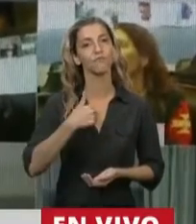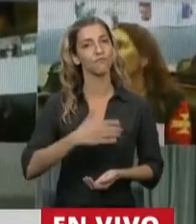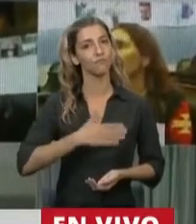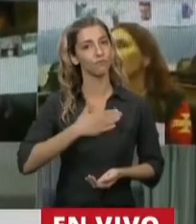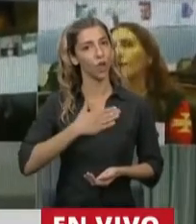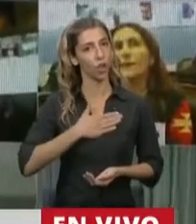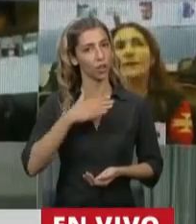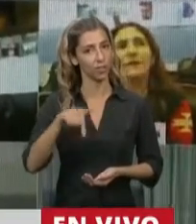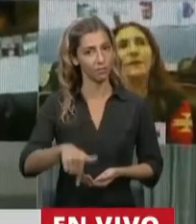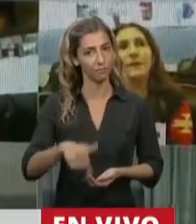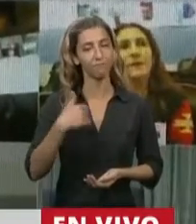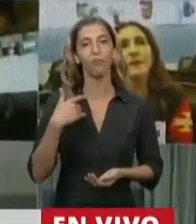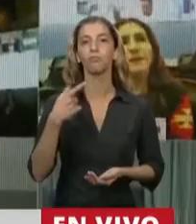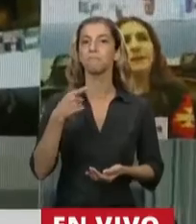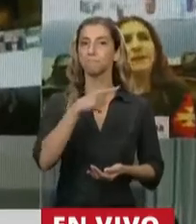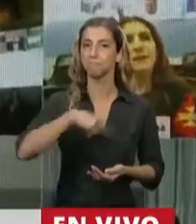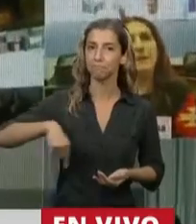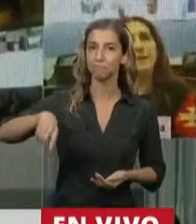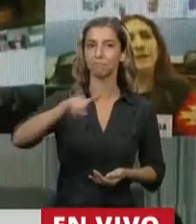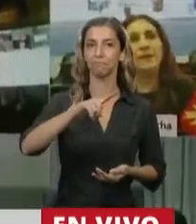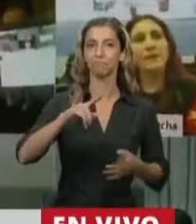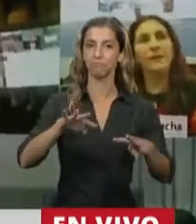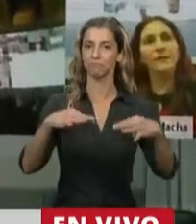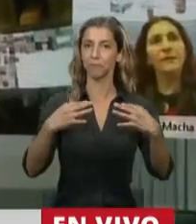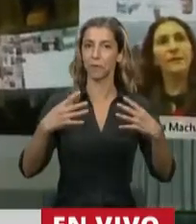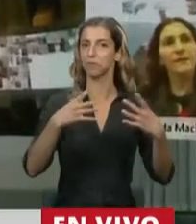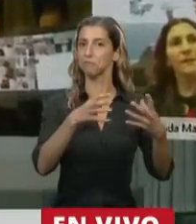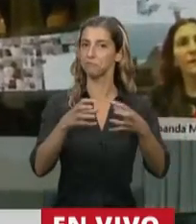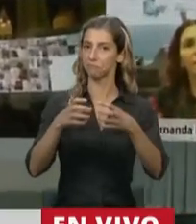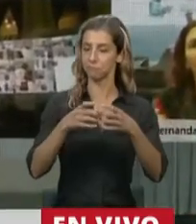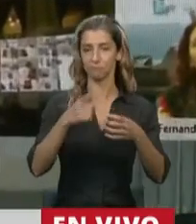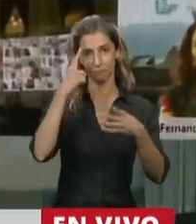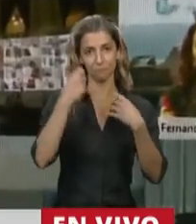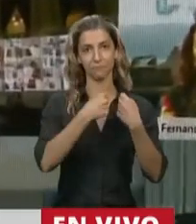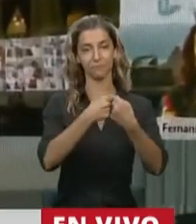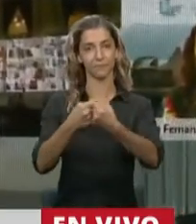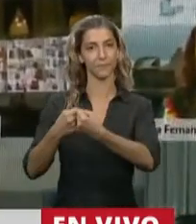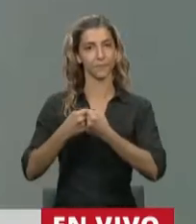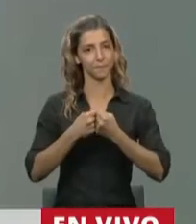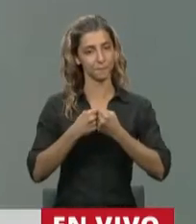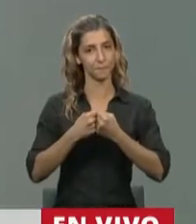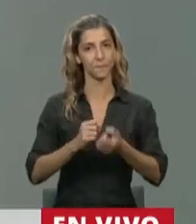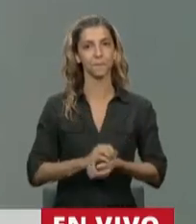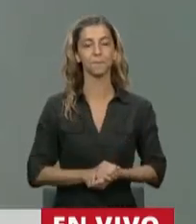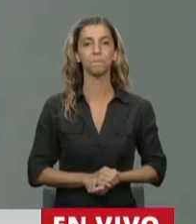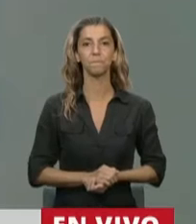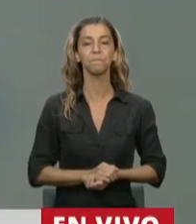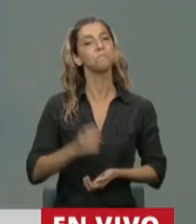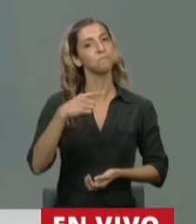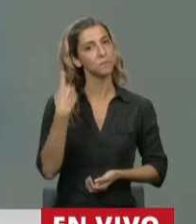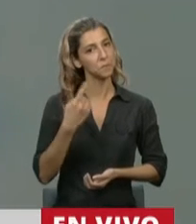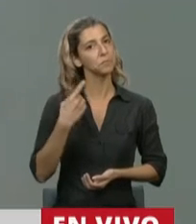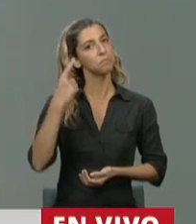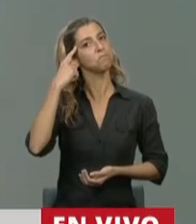clima de consenso estemos avanzando desde la